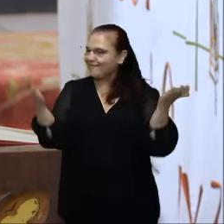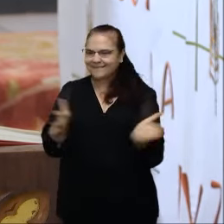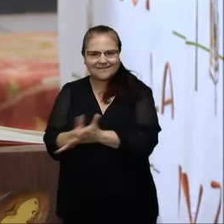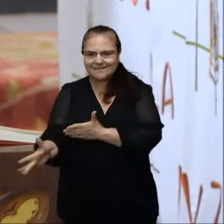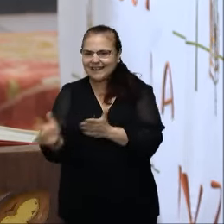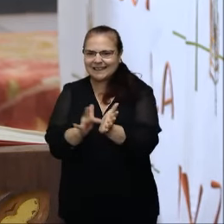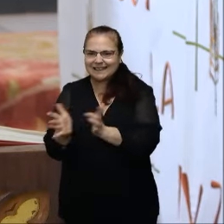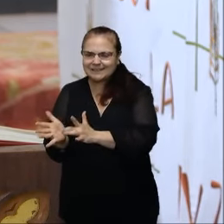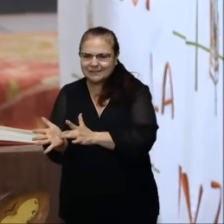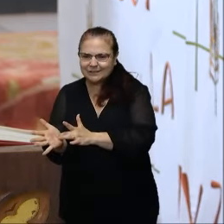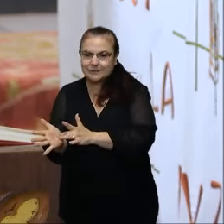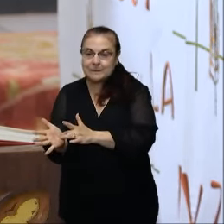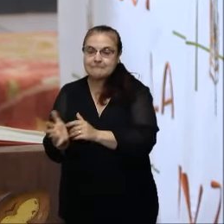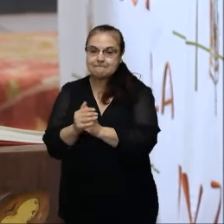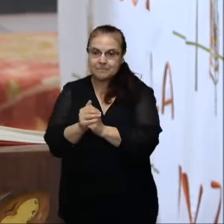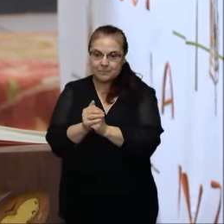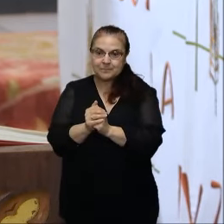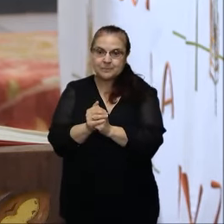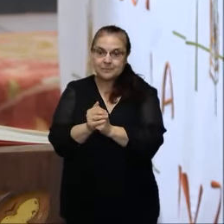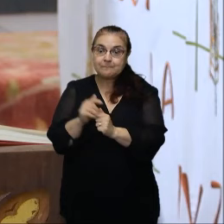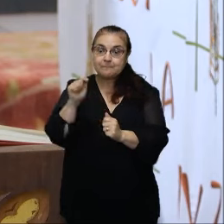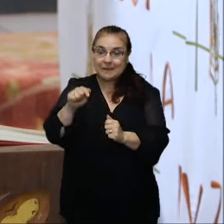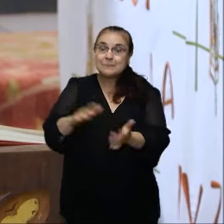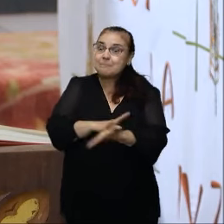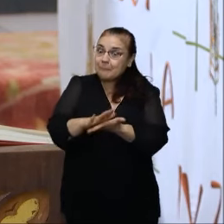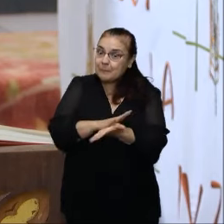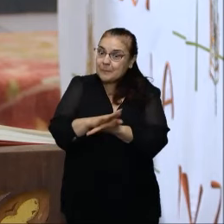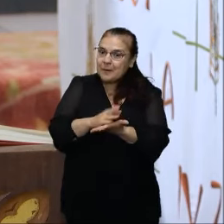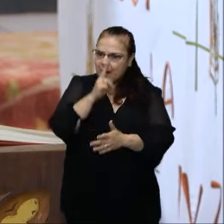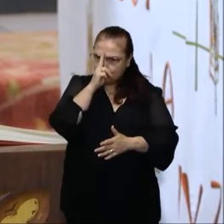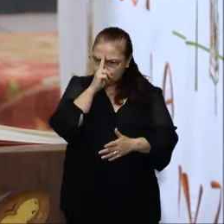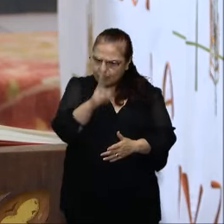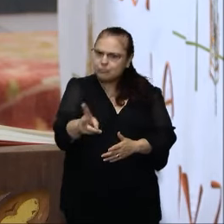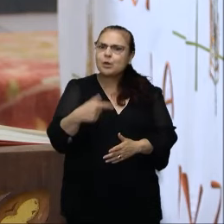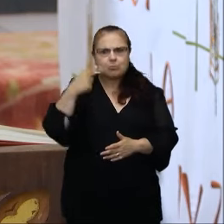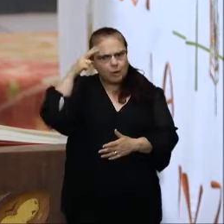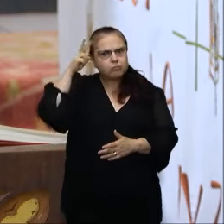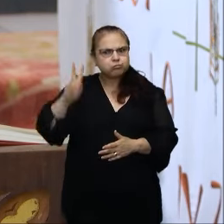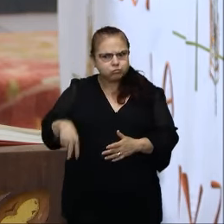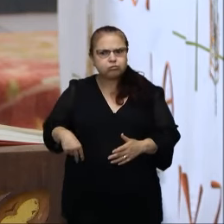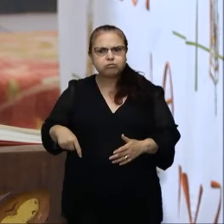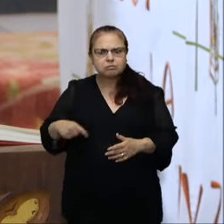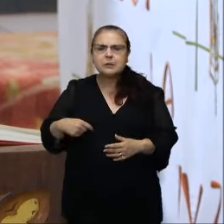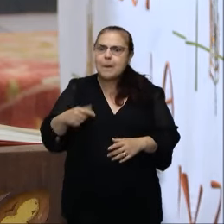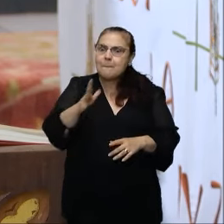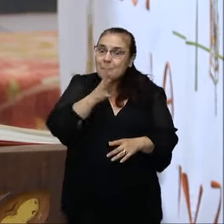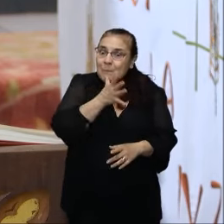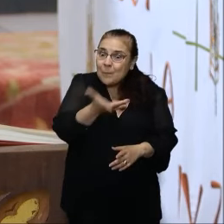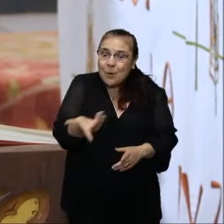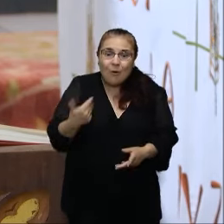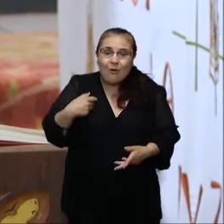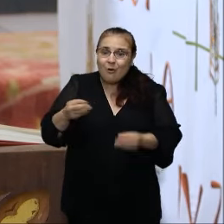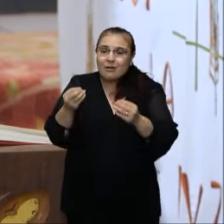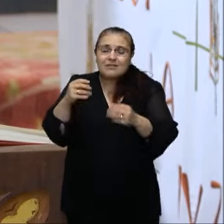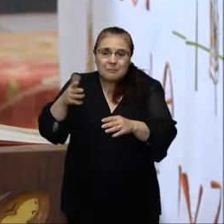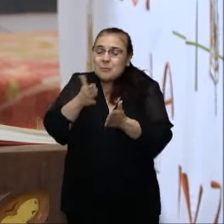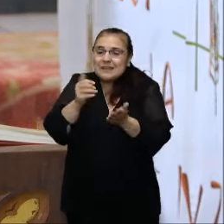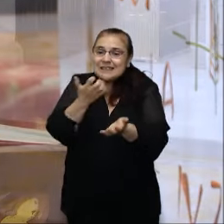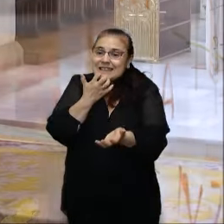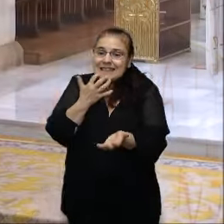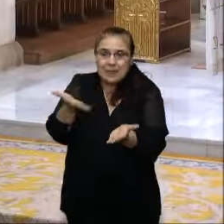Cristo Jesús. Es palabra digna de crédito, pues si morimos con Él, también